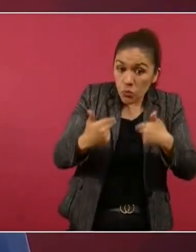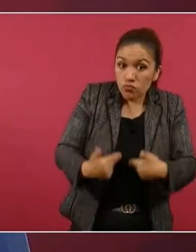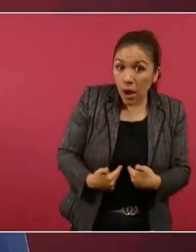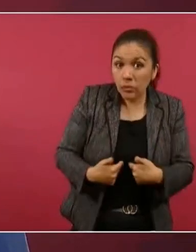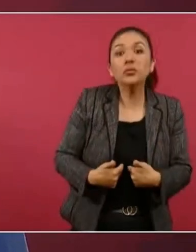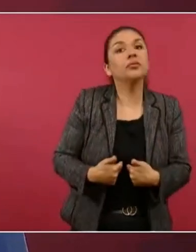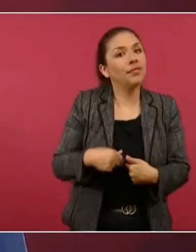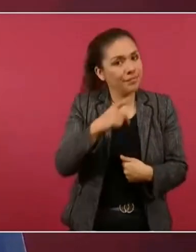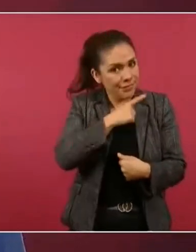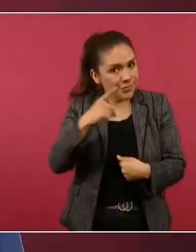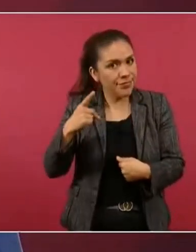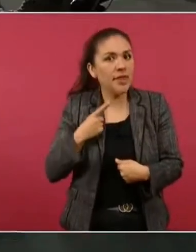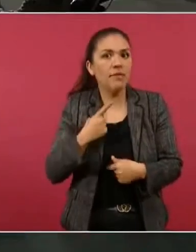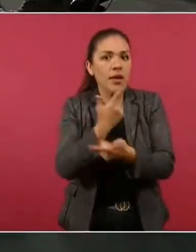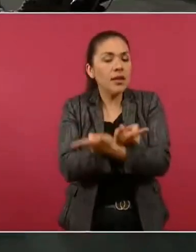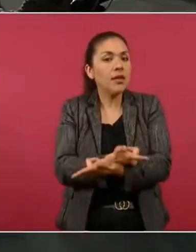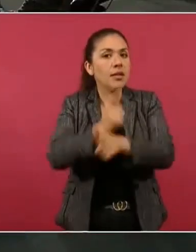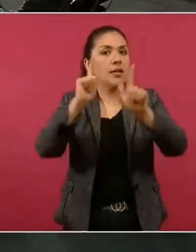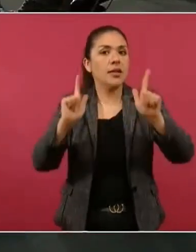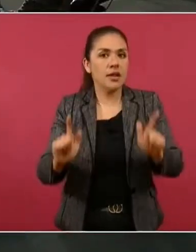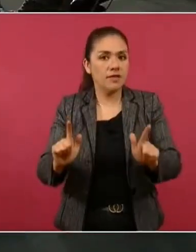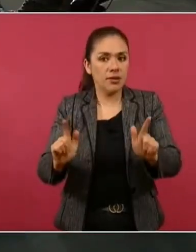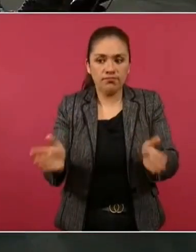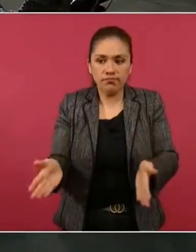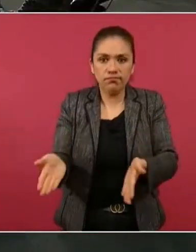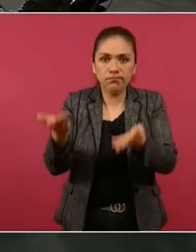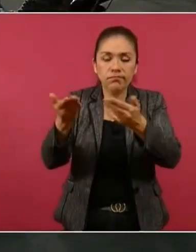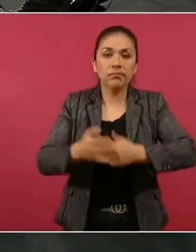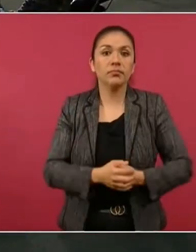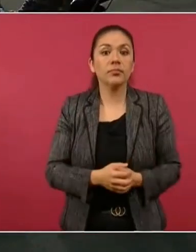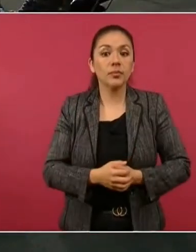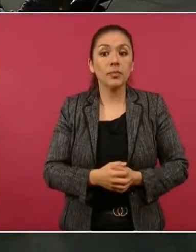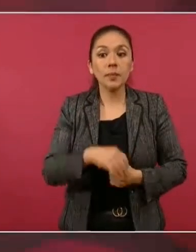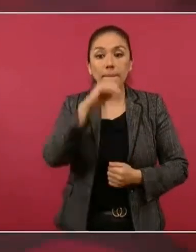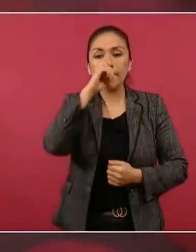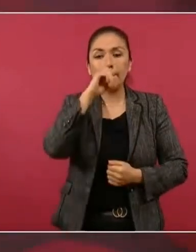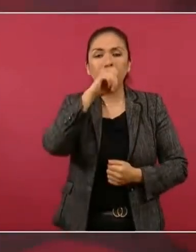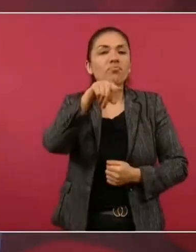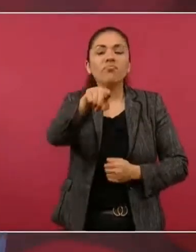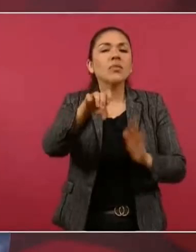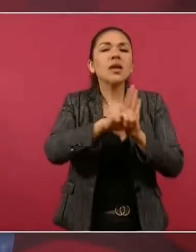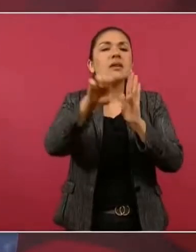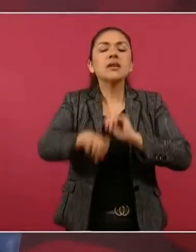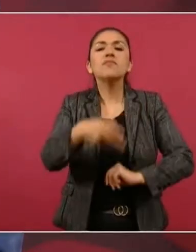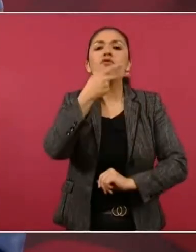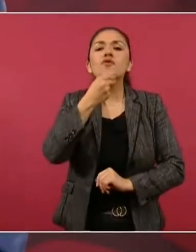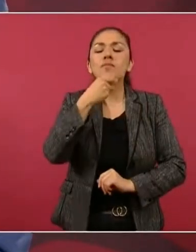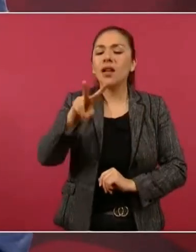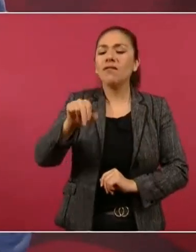se les tiene que dar su libertad. Es el caso, por ejemplo, de Vallarta,